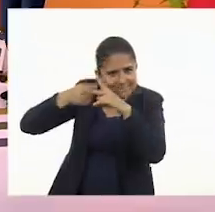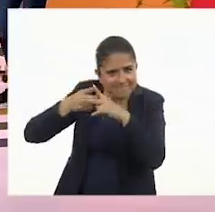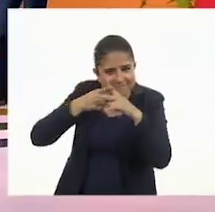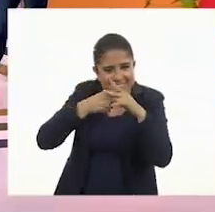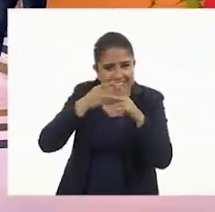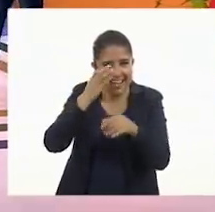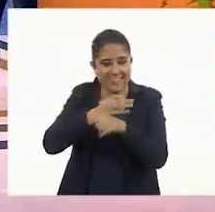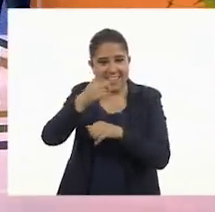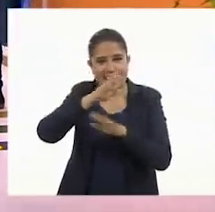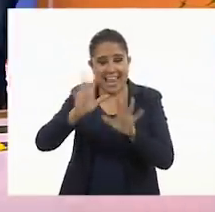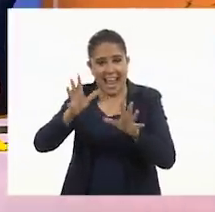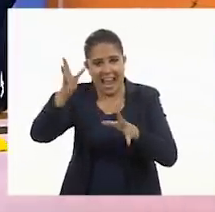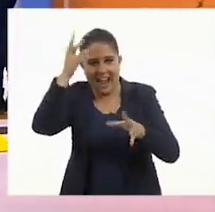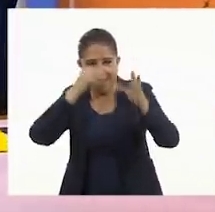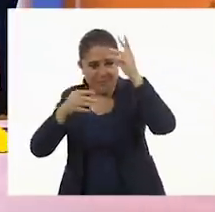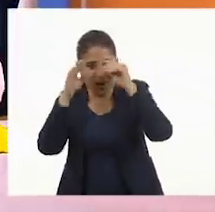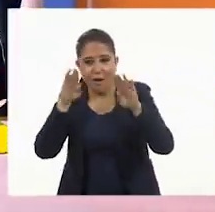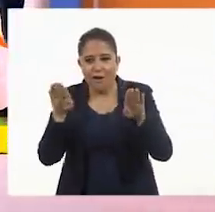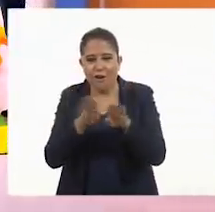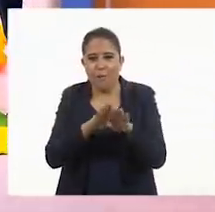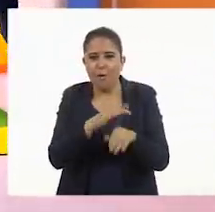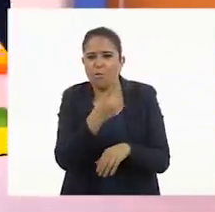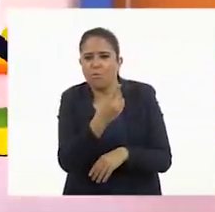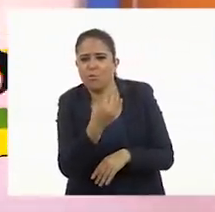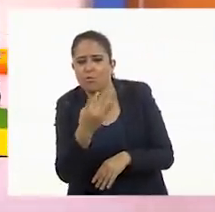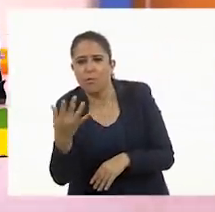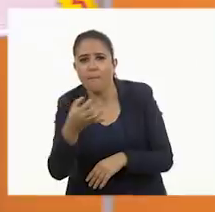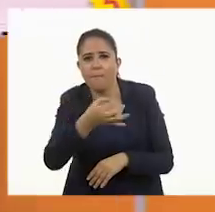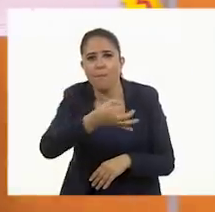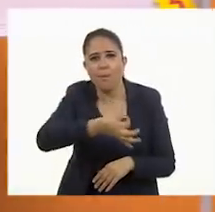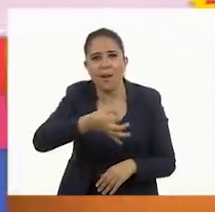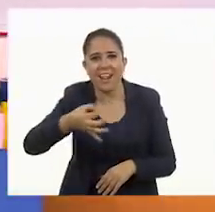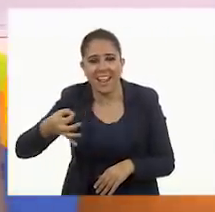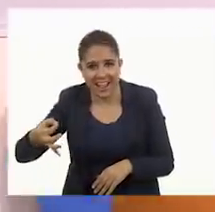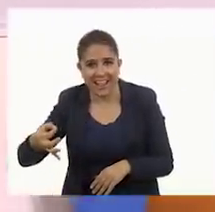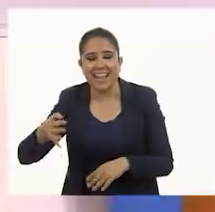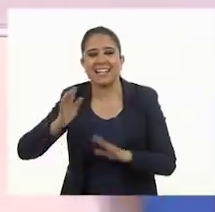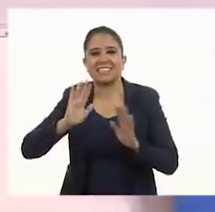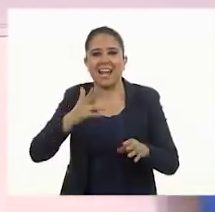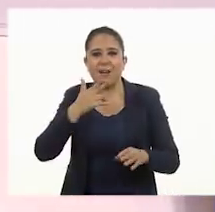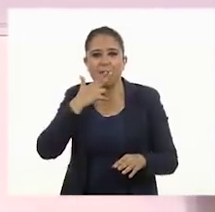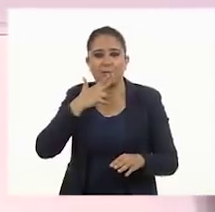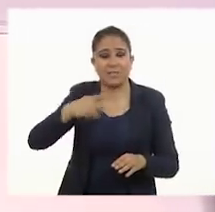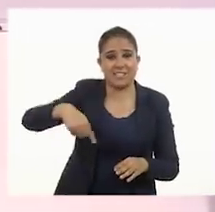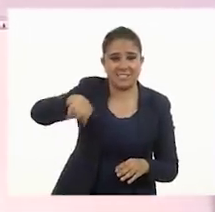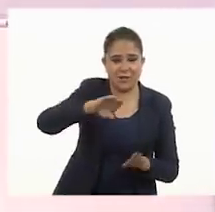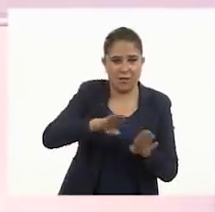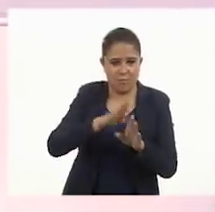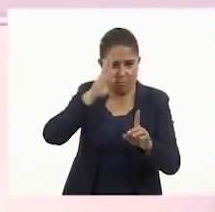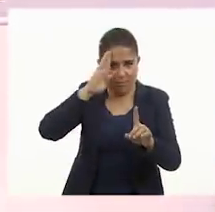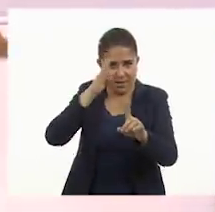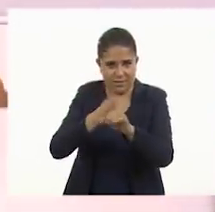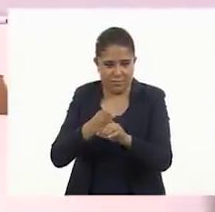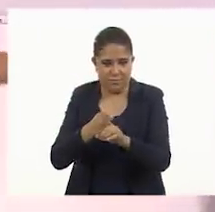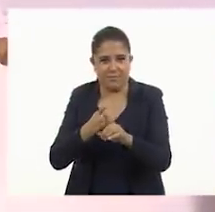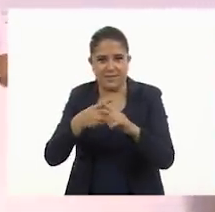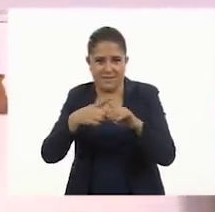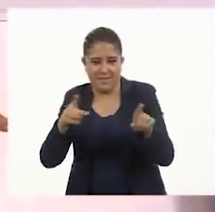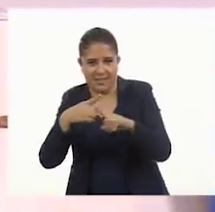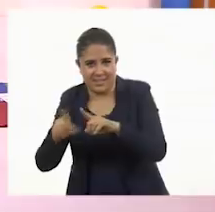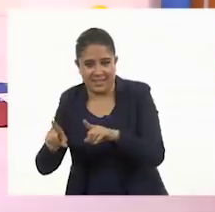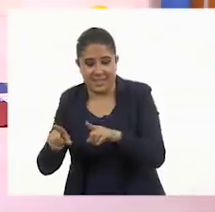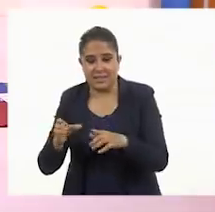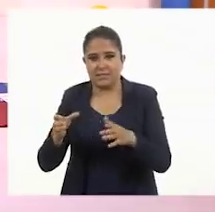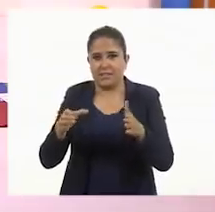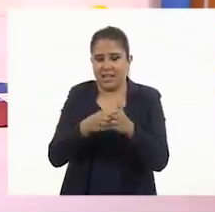estamos aprendiendo cómo contar unas monedas. Claro, ya utilizamos dos métodos distintos. Lo que fue en el